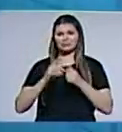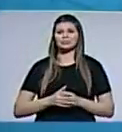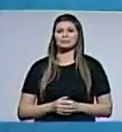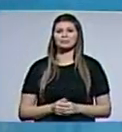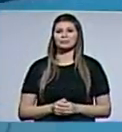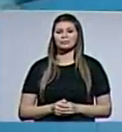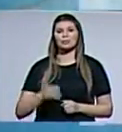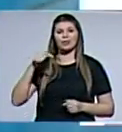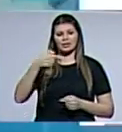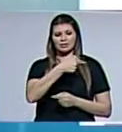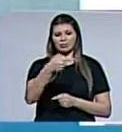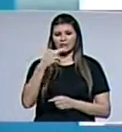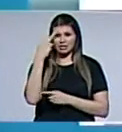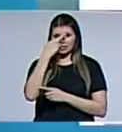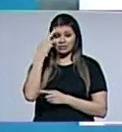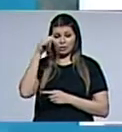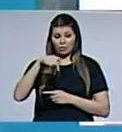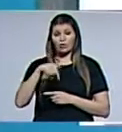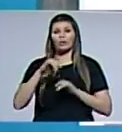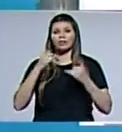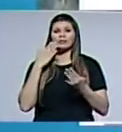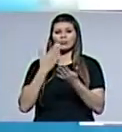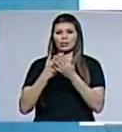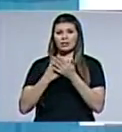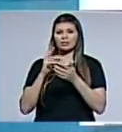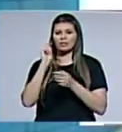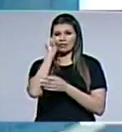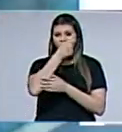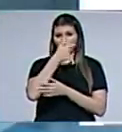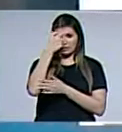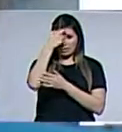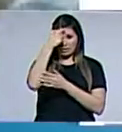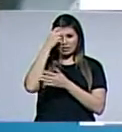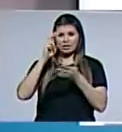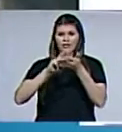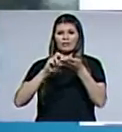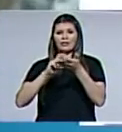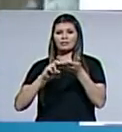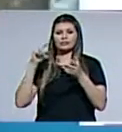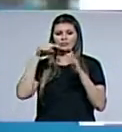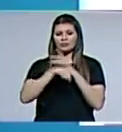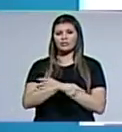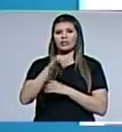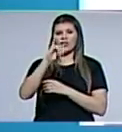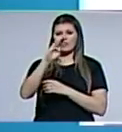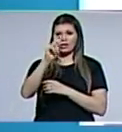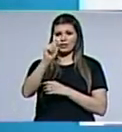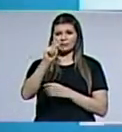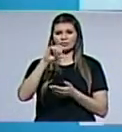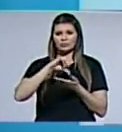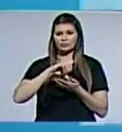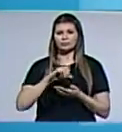El Editorial del Día es presentado por la Facultad de Teología, sede IBA.